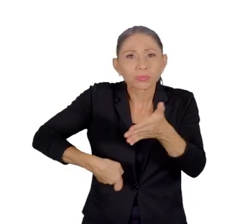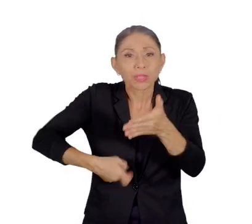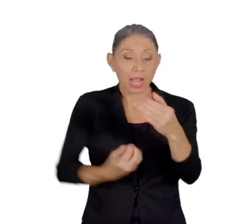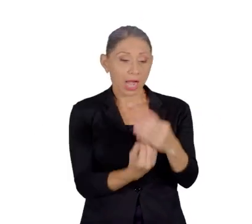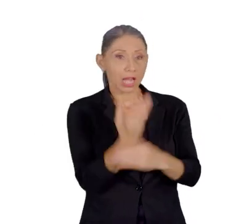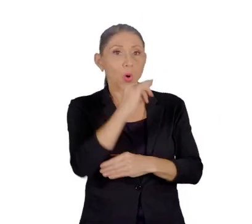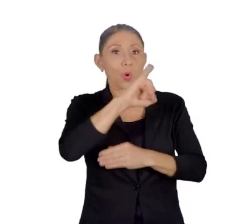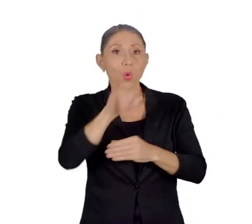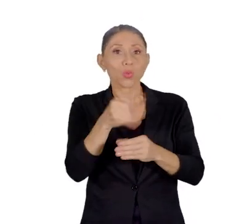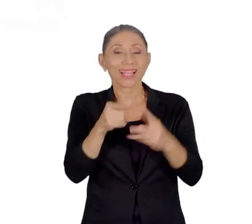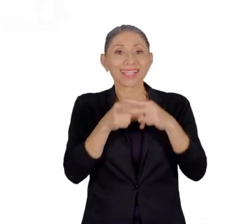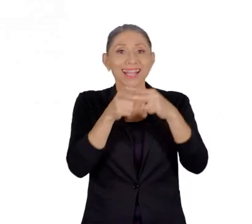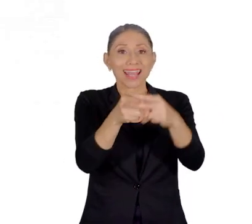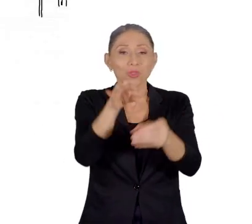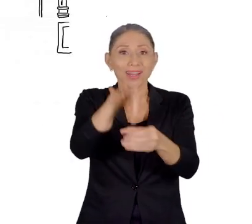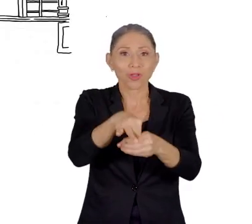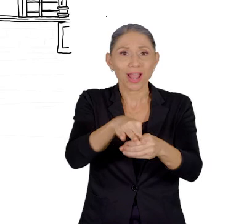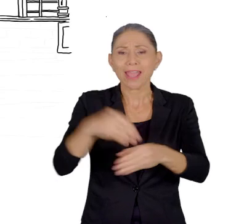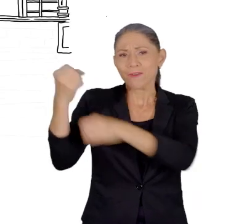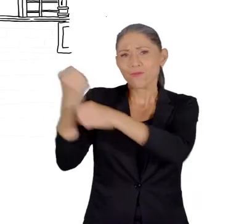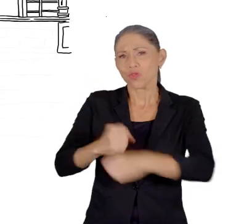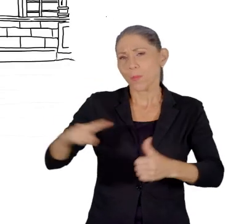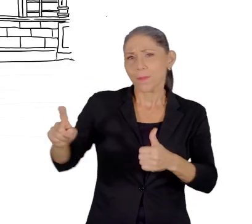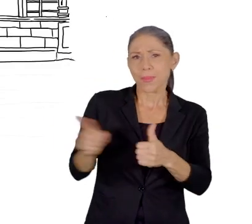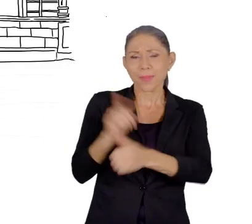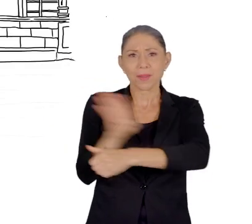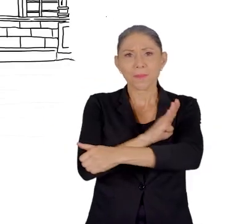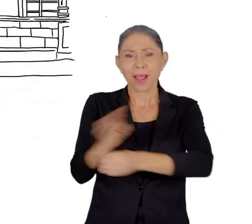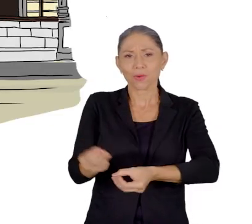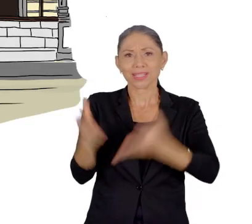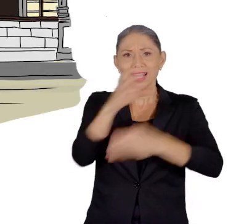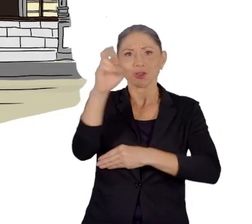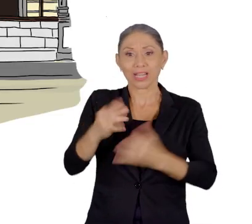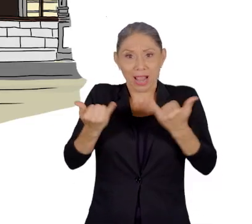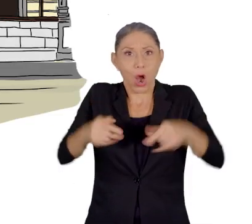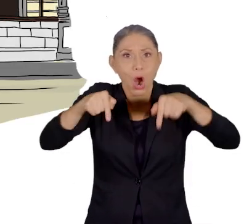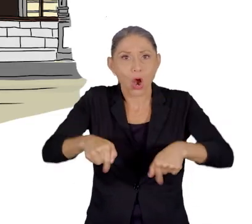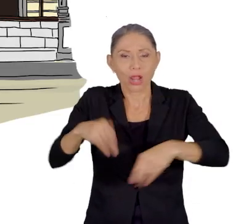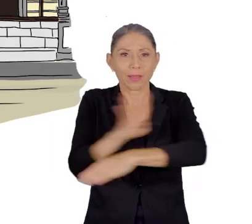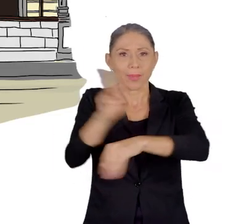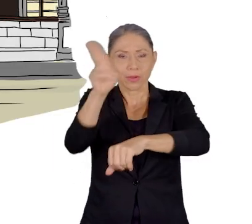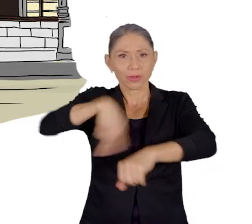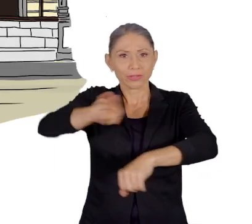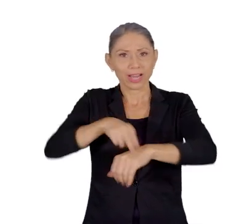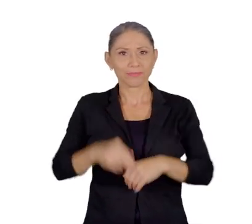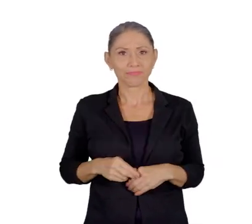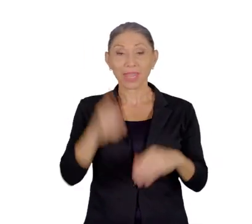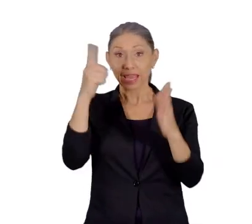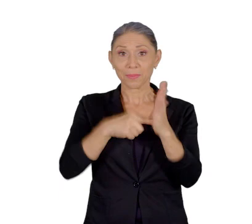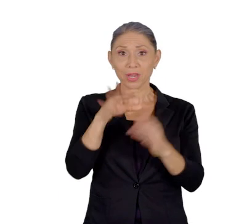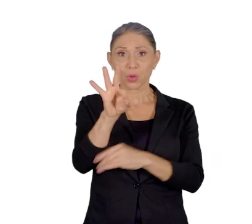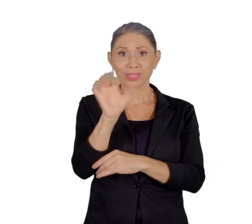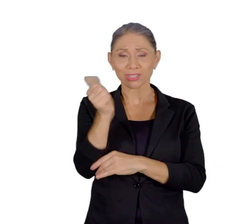la Junta de Crédito Agrícola y fundó el primer banco estatal de Costa Rica, hoy Banco Nacional. En